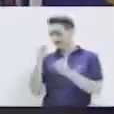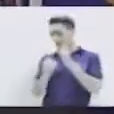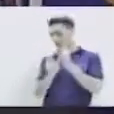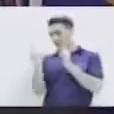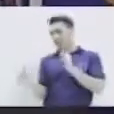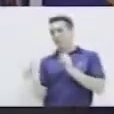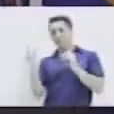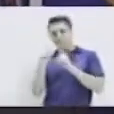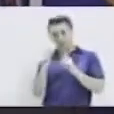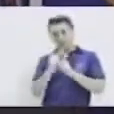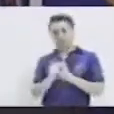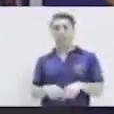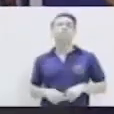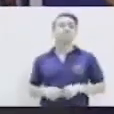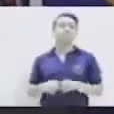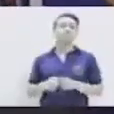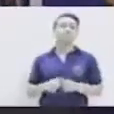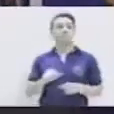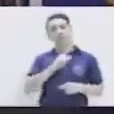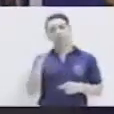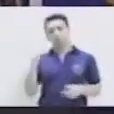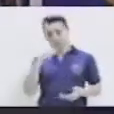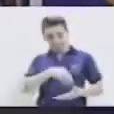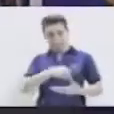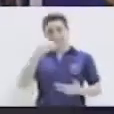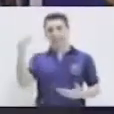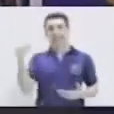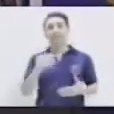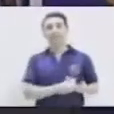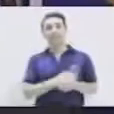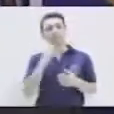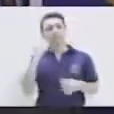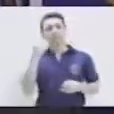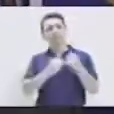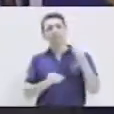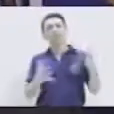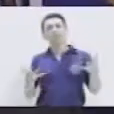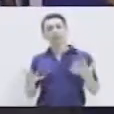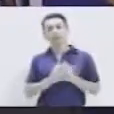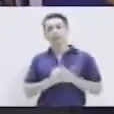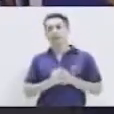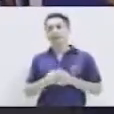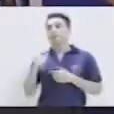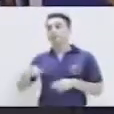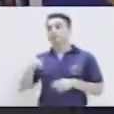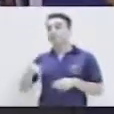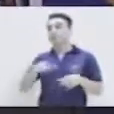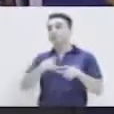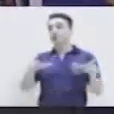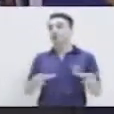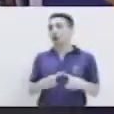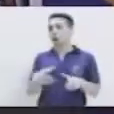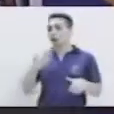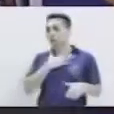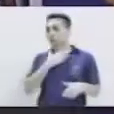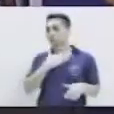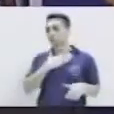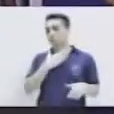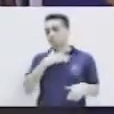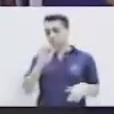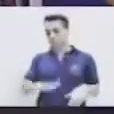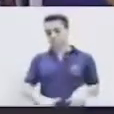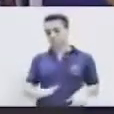¡Muy bien! Y la última. ¿Saben por qué se quedó de última? Porque es el lugar nuestro,